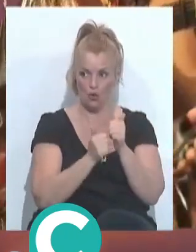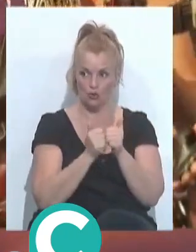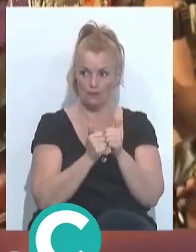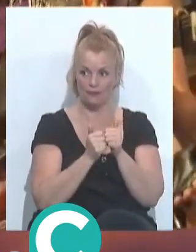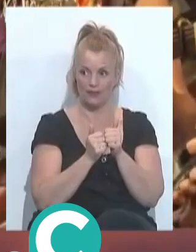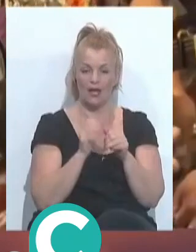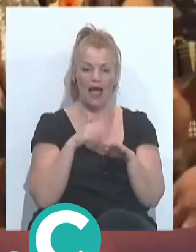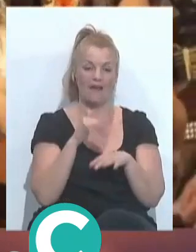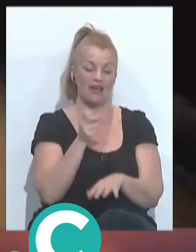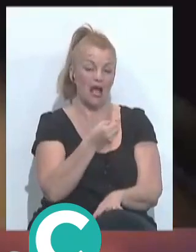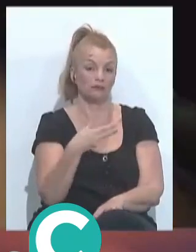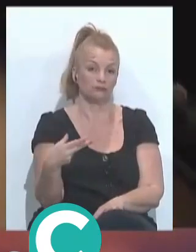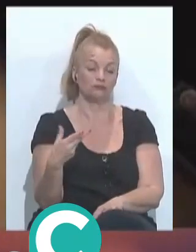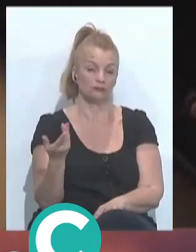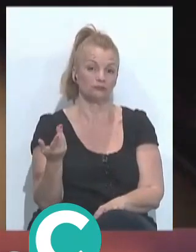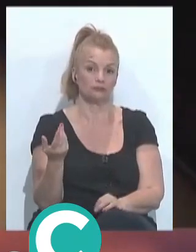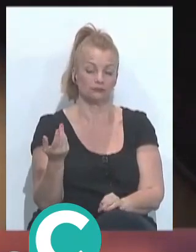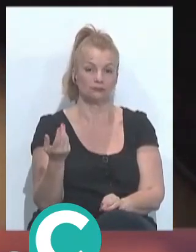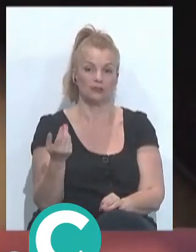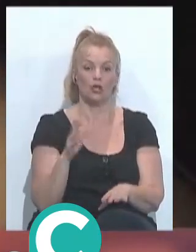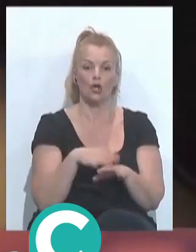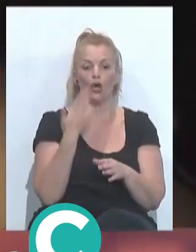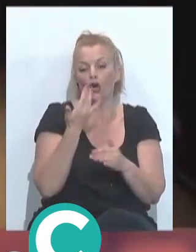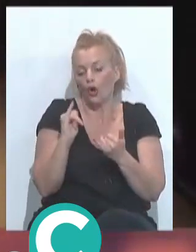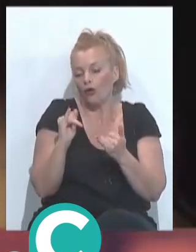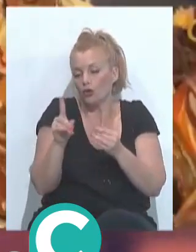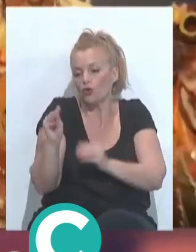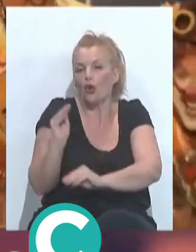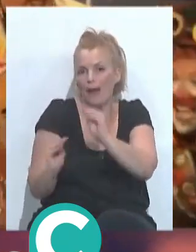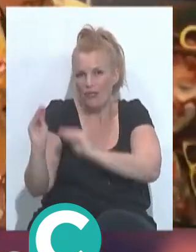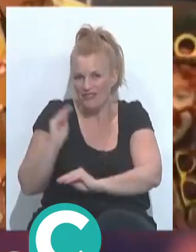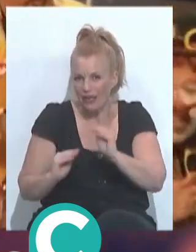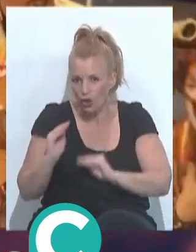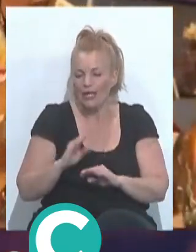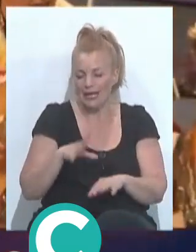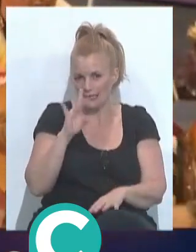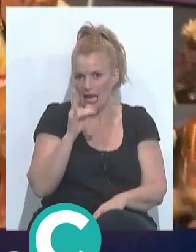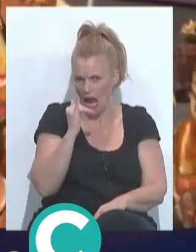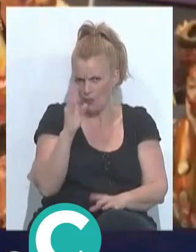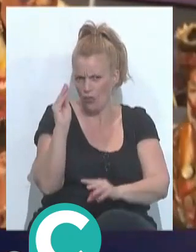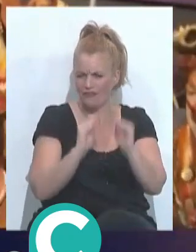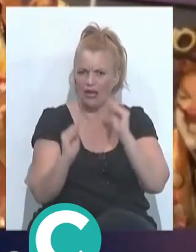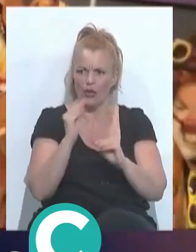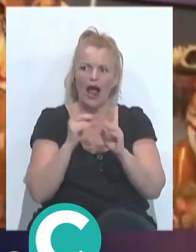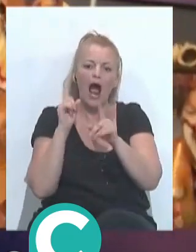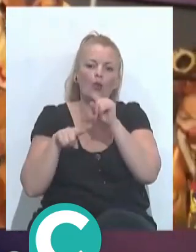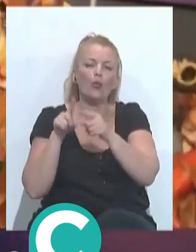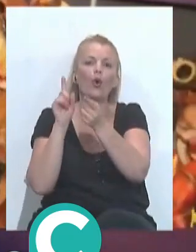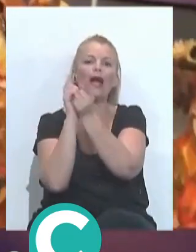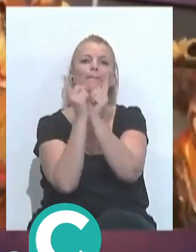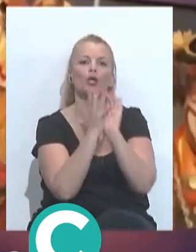bueno al final eso ha surtido efecto creo con independencia de los cambios sustanciales que ha habido que si es verdad que ha habido algunos